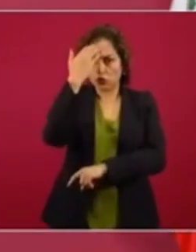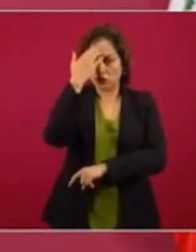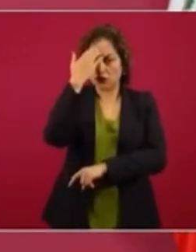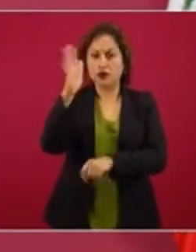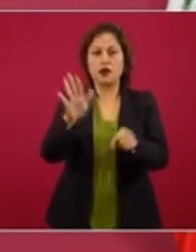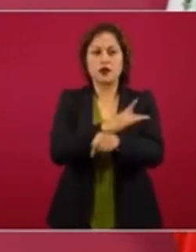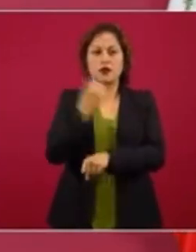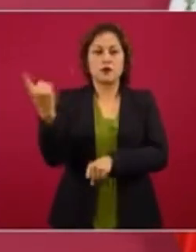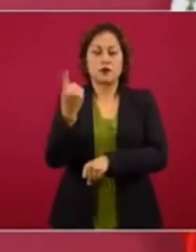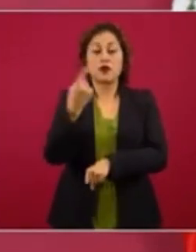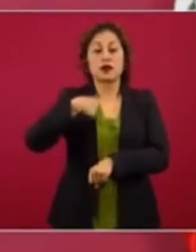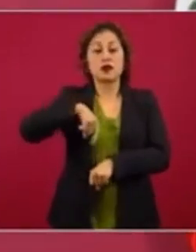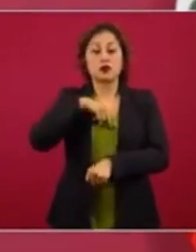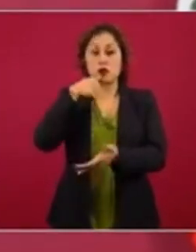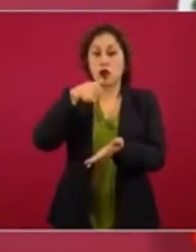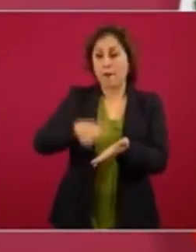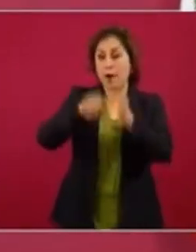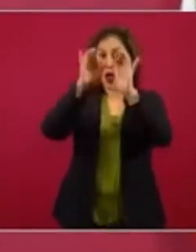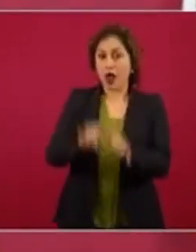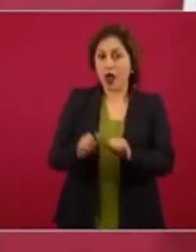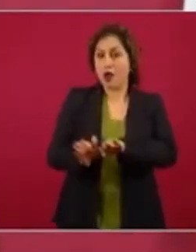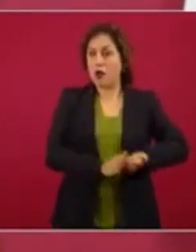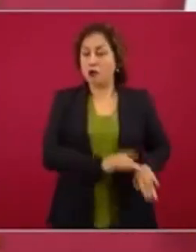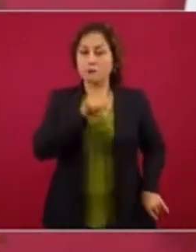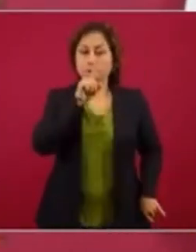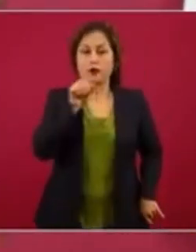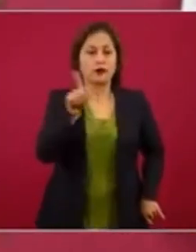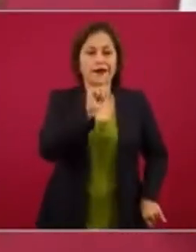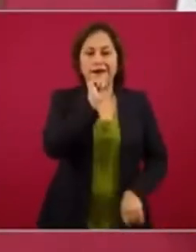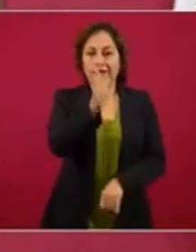nota bajo reserva.